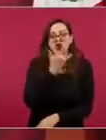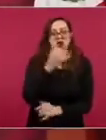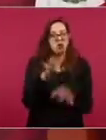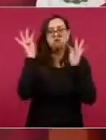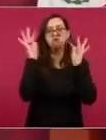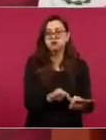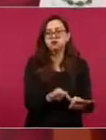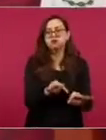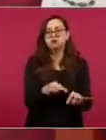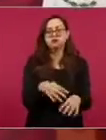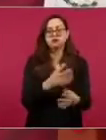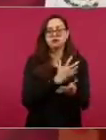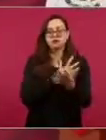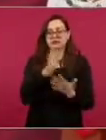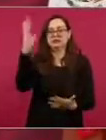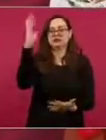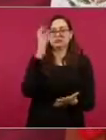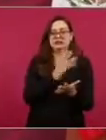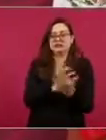cometen,